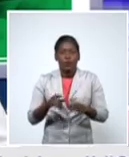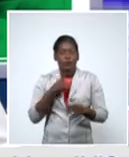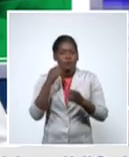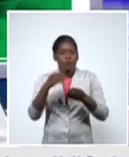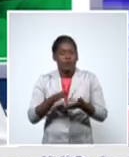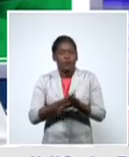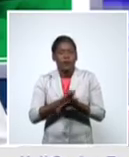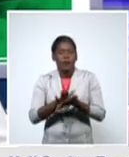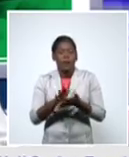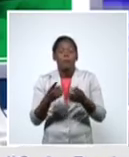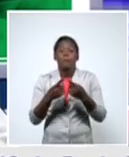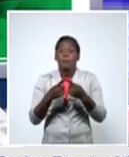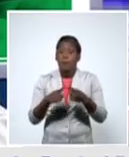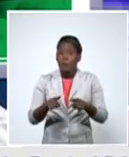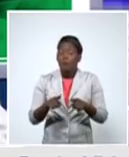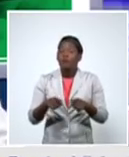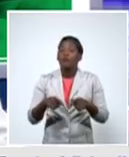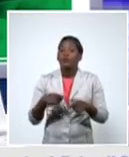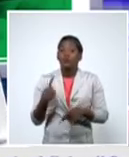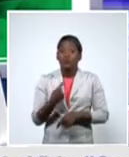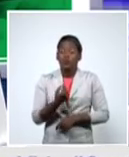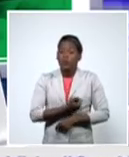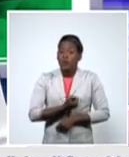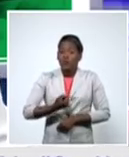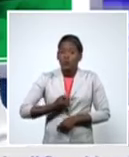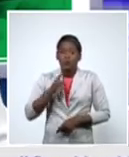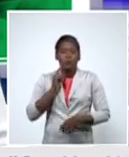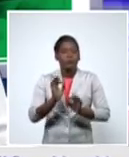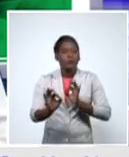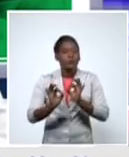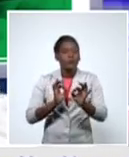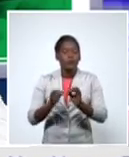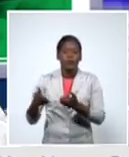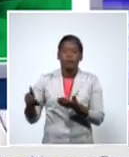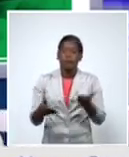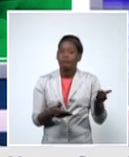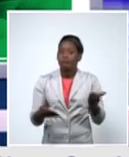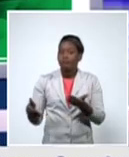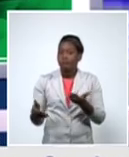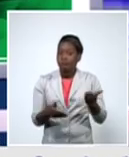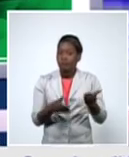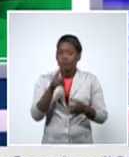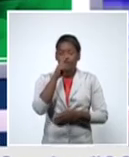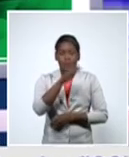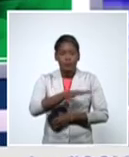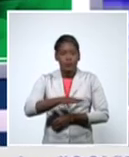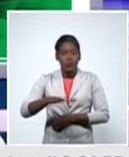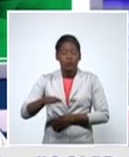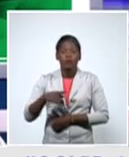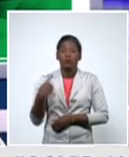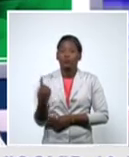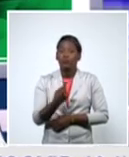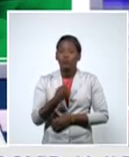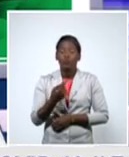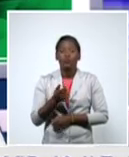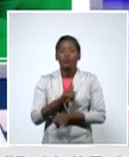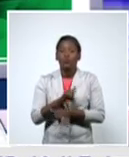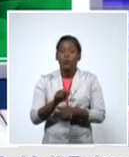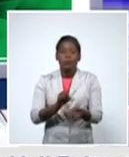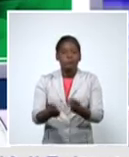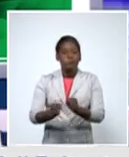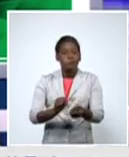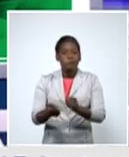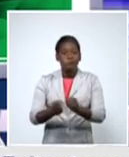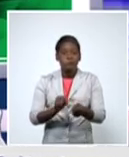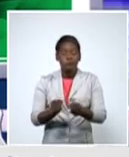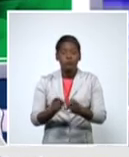es un esfuerzo que se va a seguir haciendo todavía más para que realmente ninguno llegue a